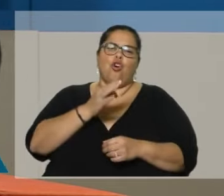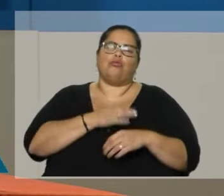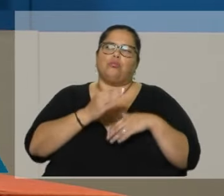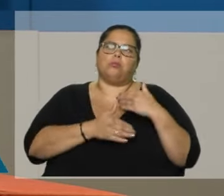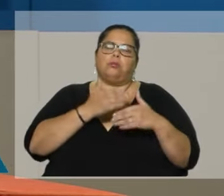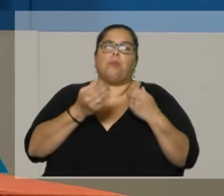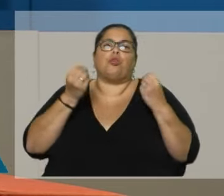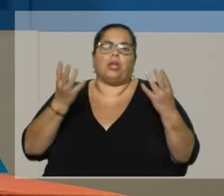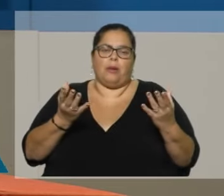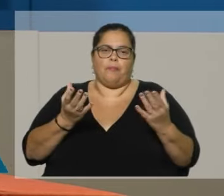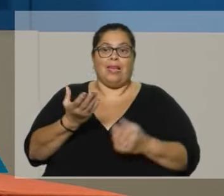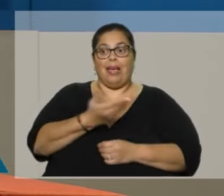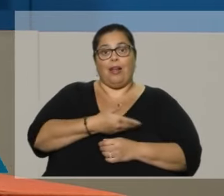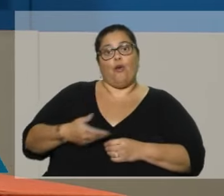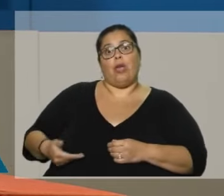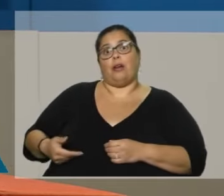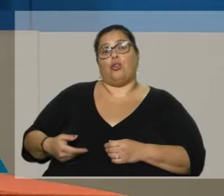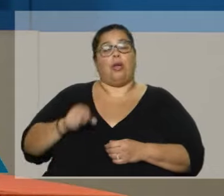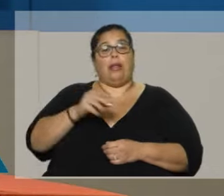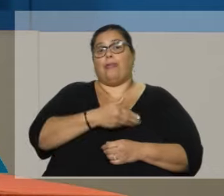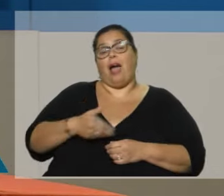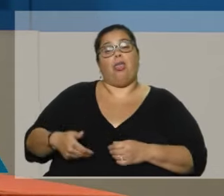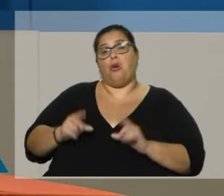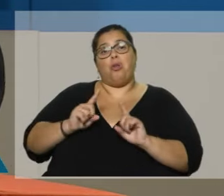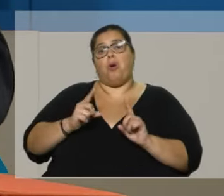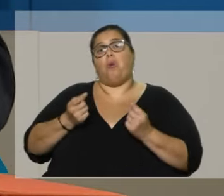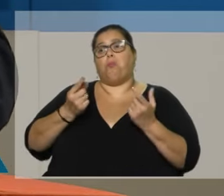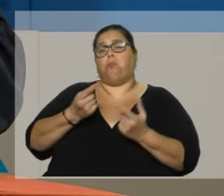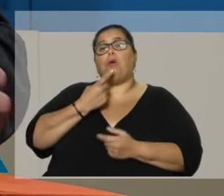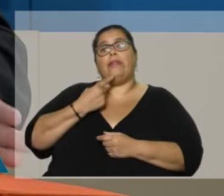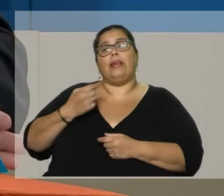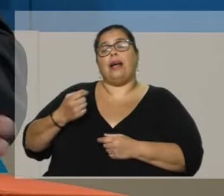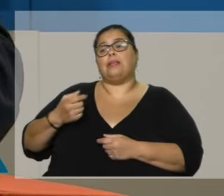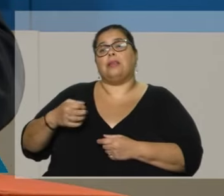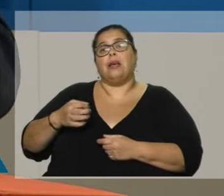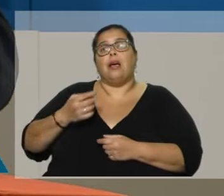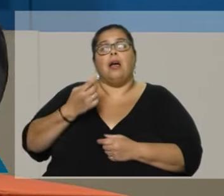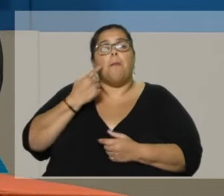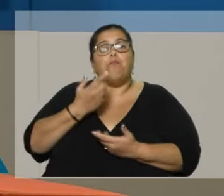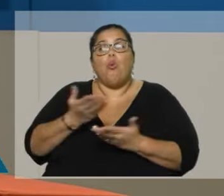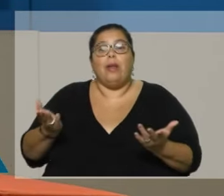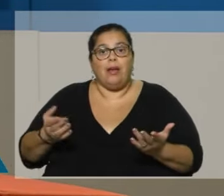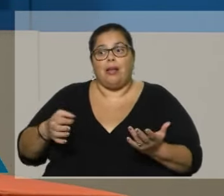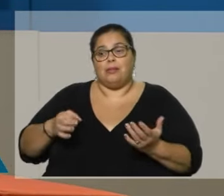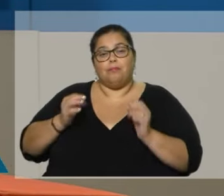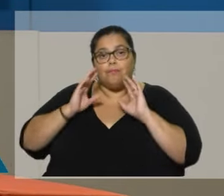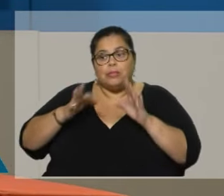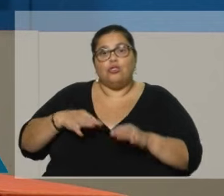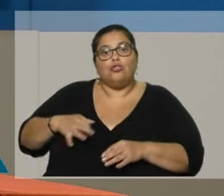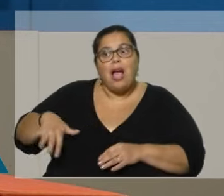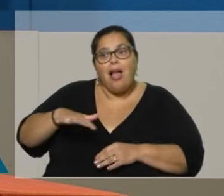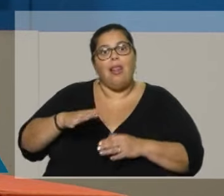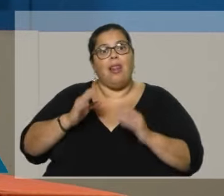Estado que no priorizó las políticas públicas y, bueno, el narco ocupó esos lugares dándole